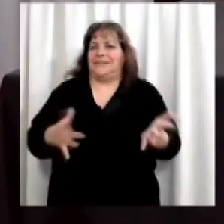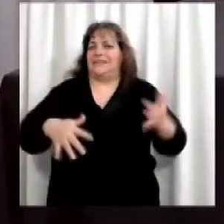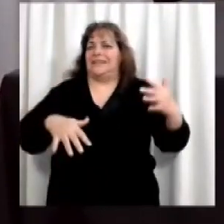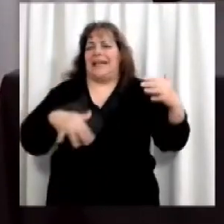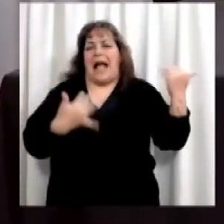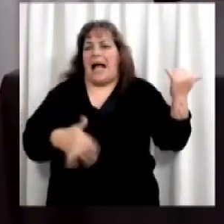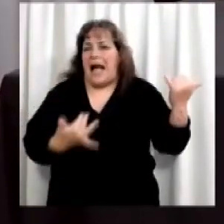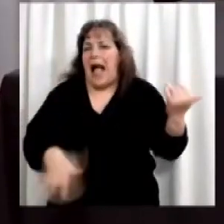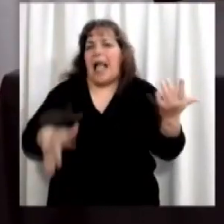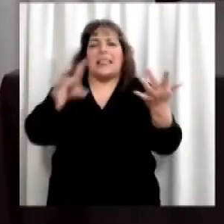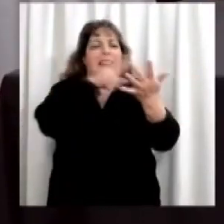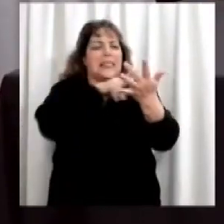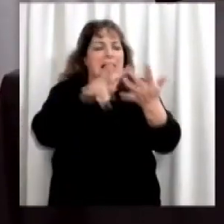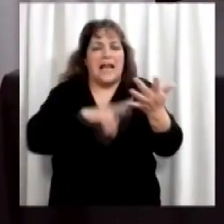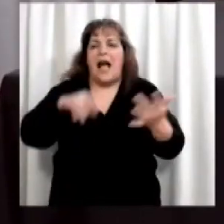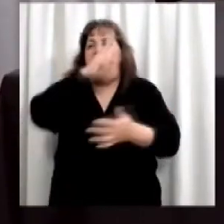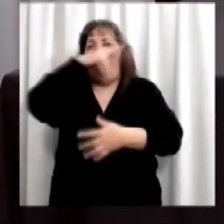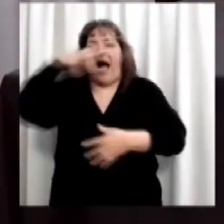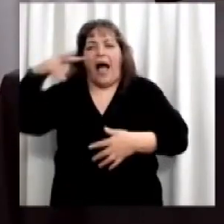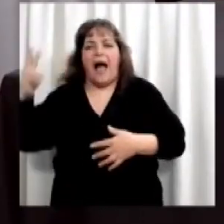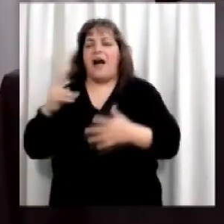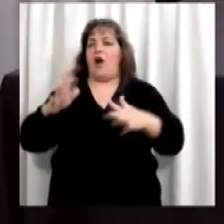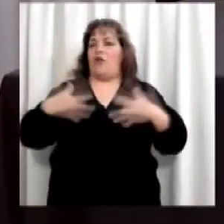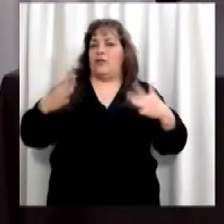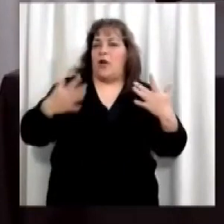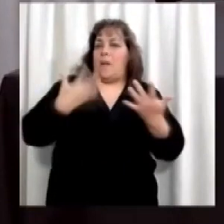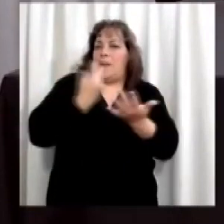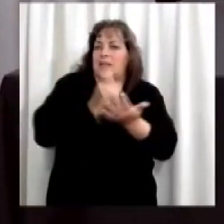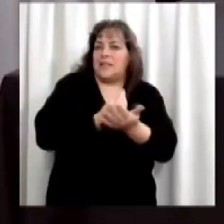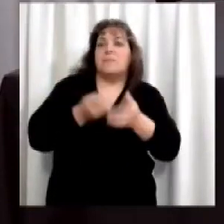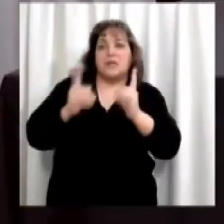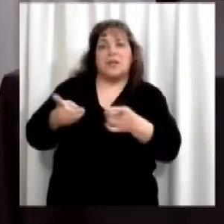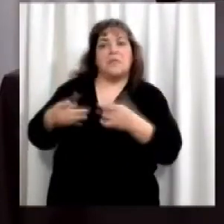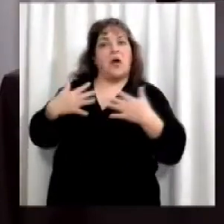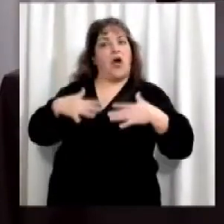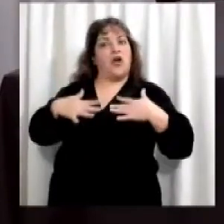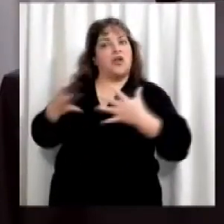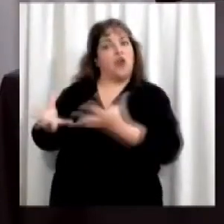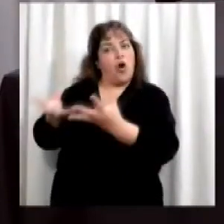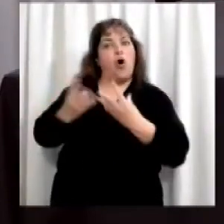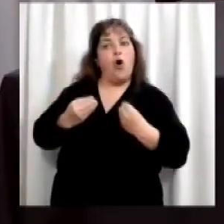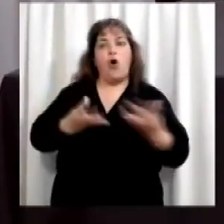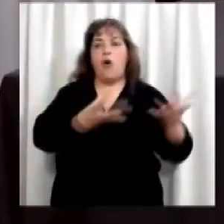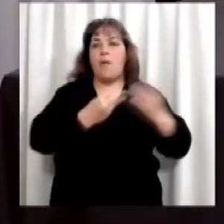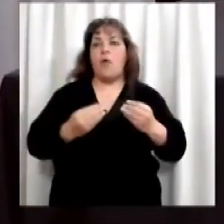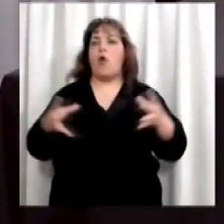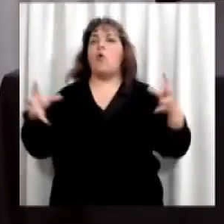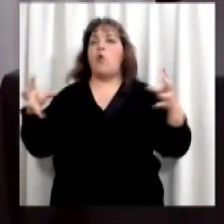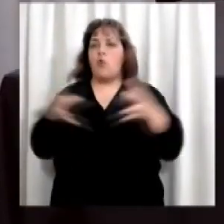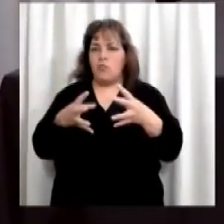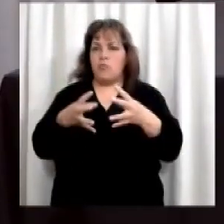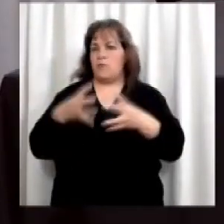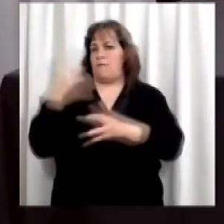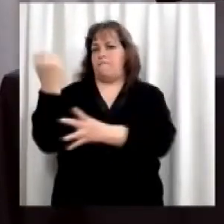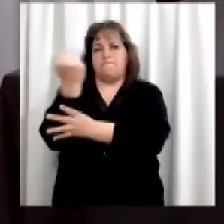felices de que ellos participen. Como así también tenemos la colaboración de aquellos grupos ya que son una